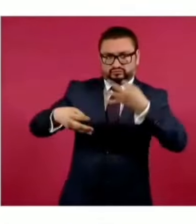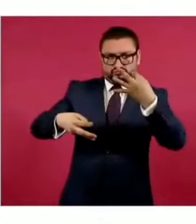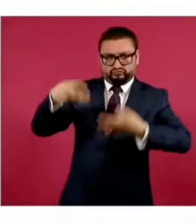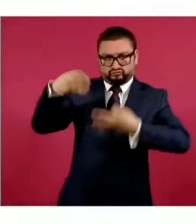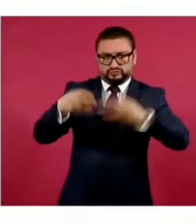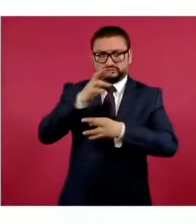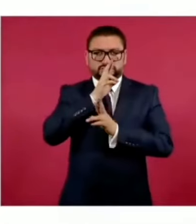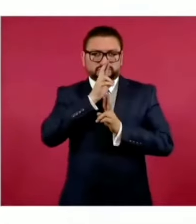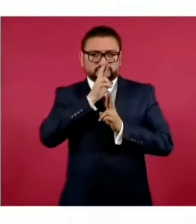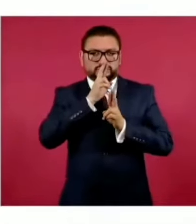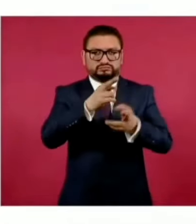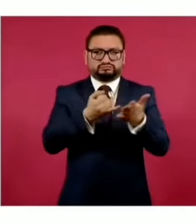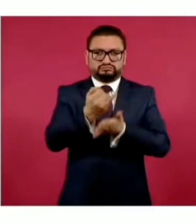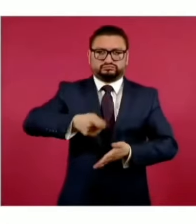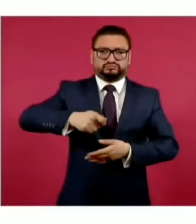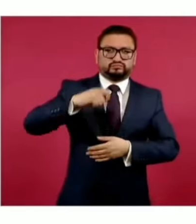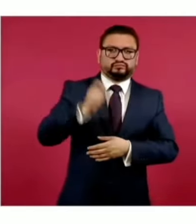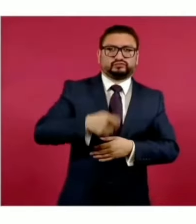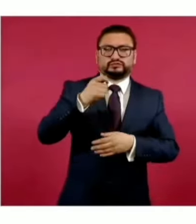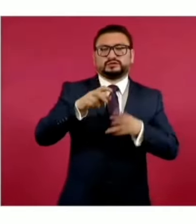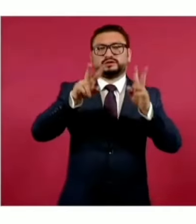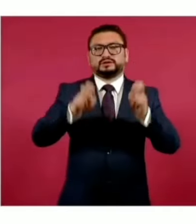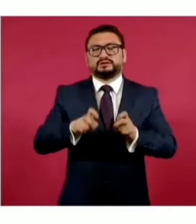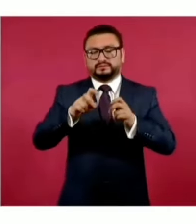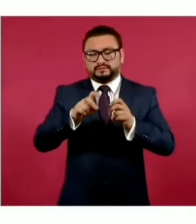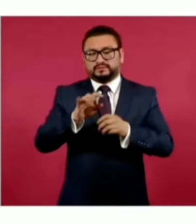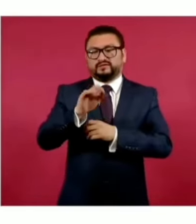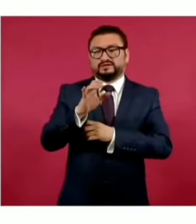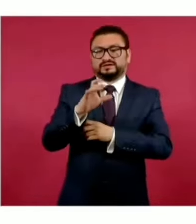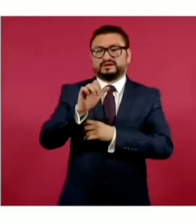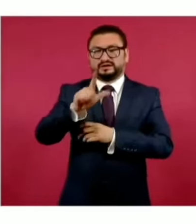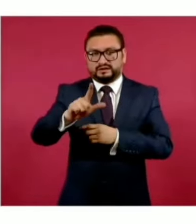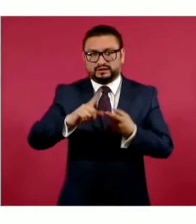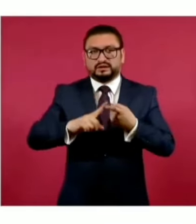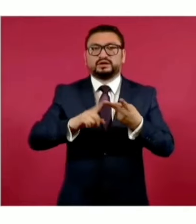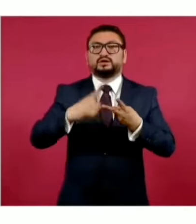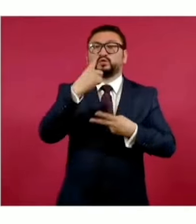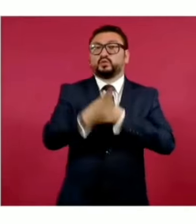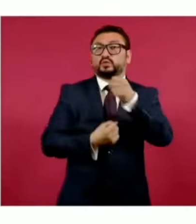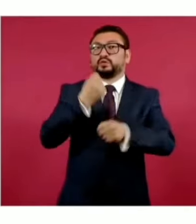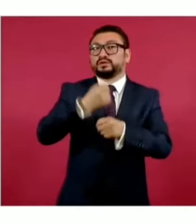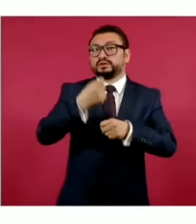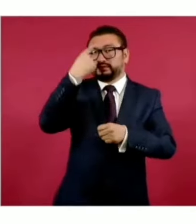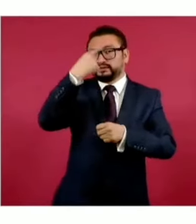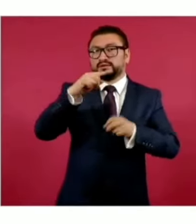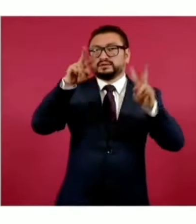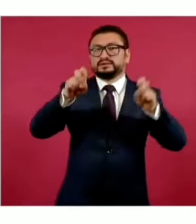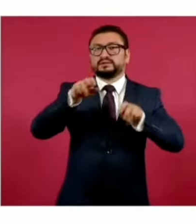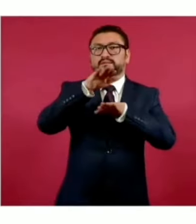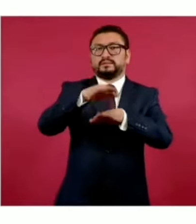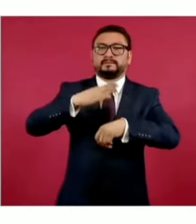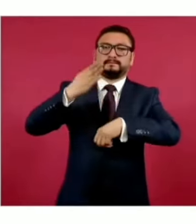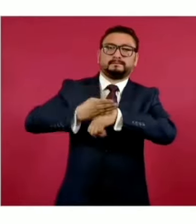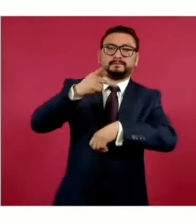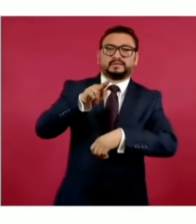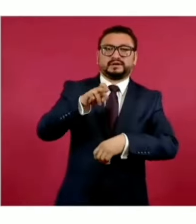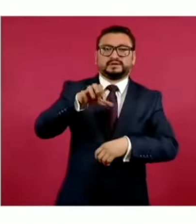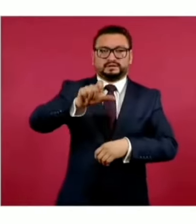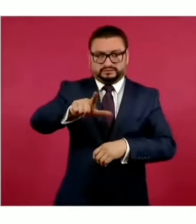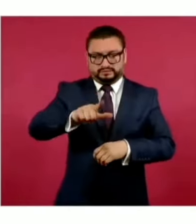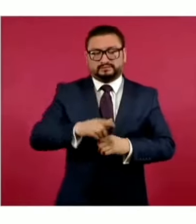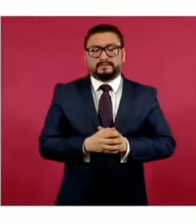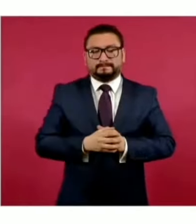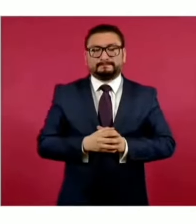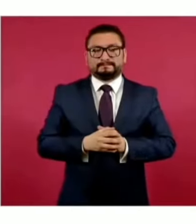puedan resolver en el caso de asuntos fiscales y un año para el caso de asuntos penales. En el